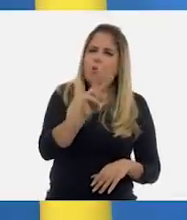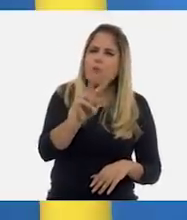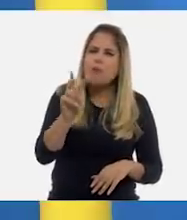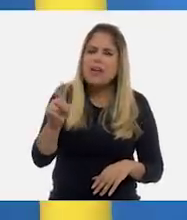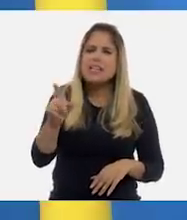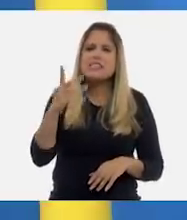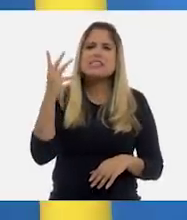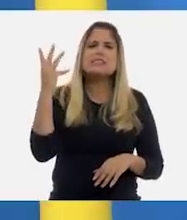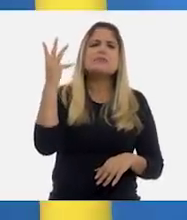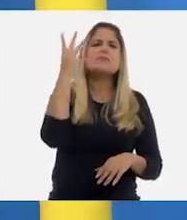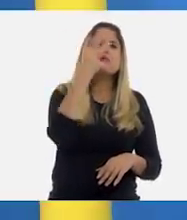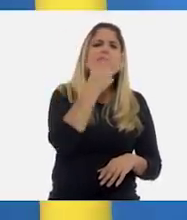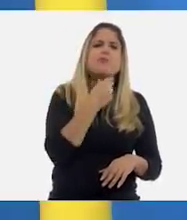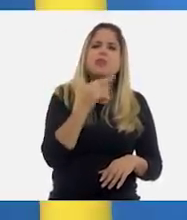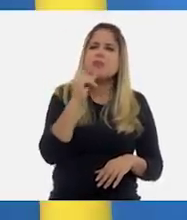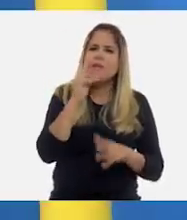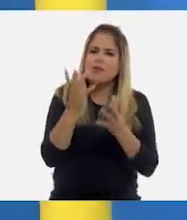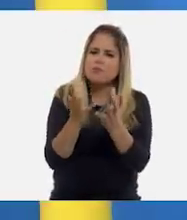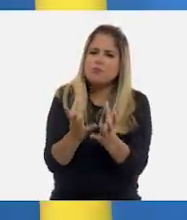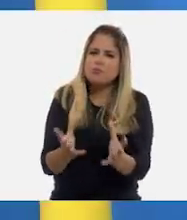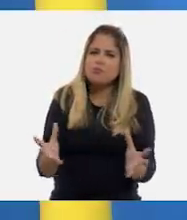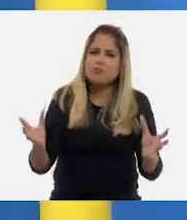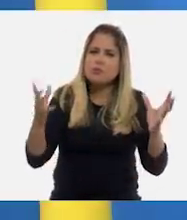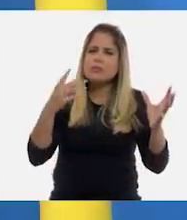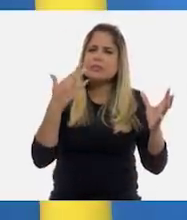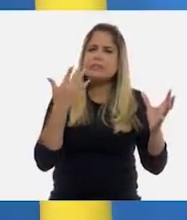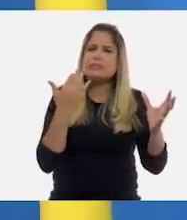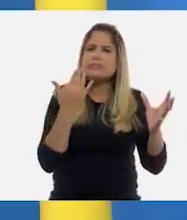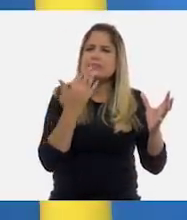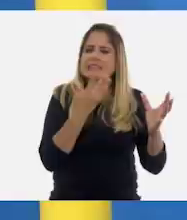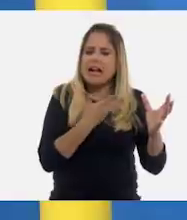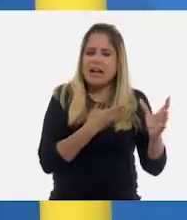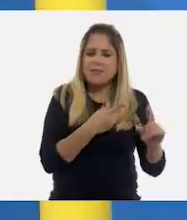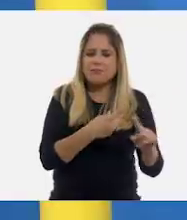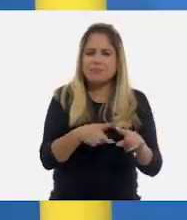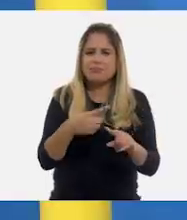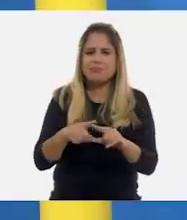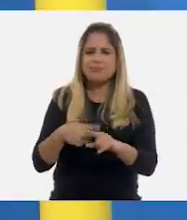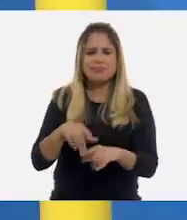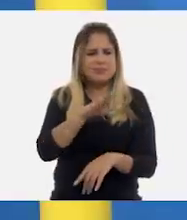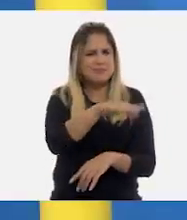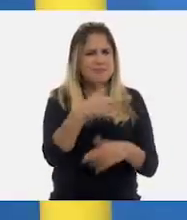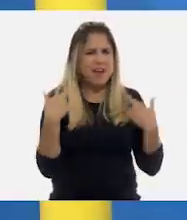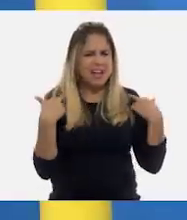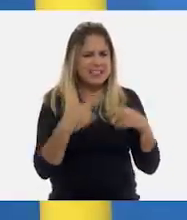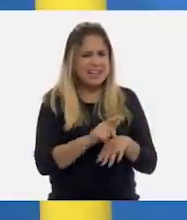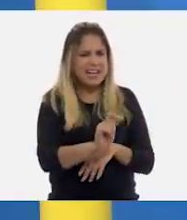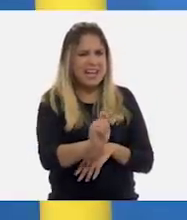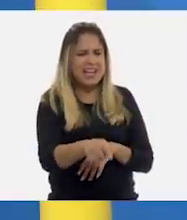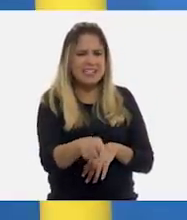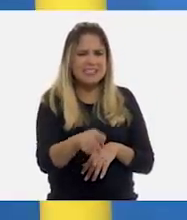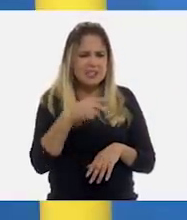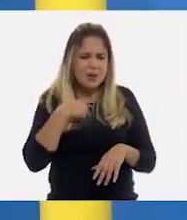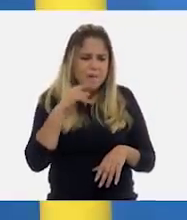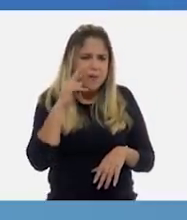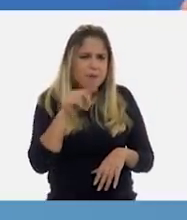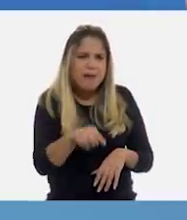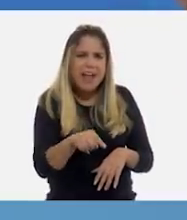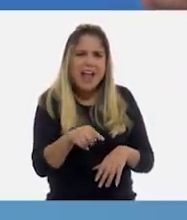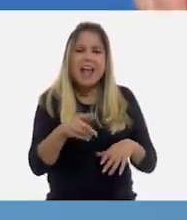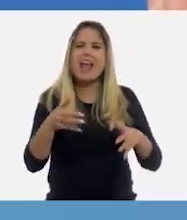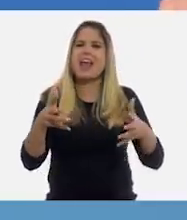hermosa y rica canasta, ¿eh? Muy bien surtida. Dígame, ver, ¿qué tanto tiene? Vemos por ahí un poquito de una